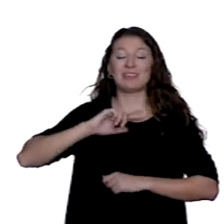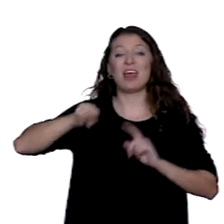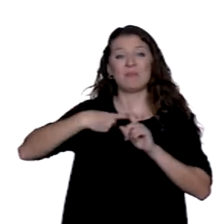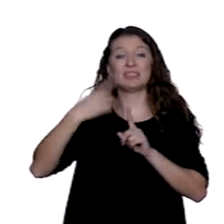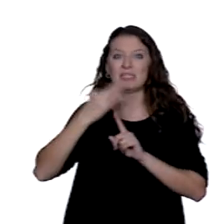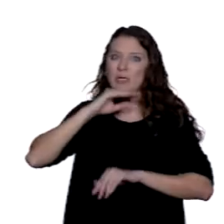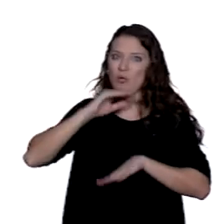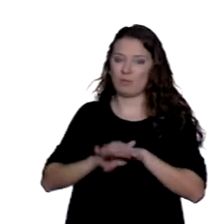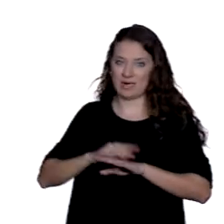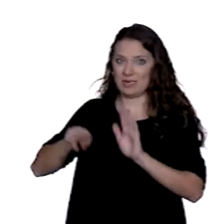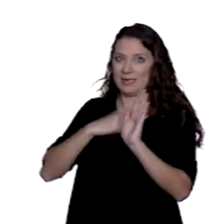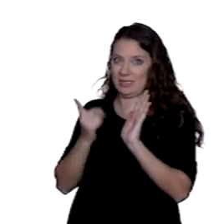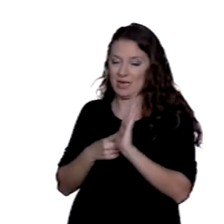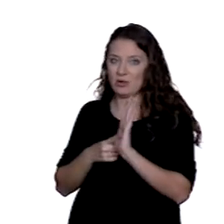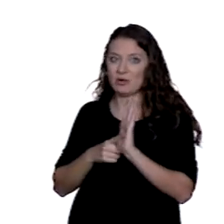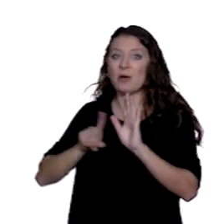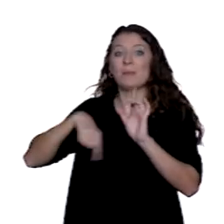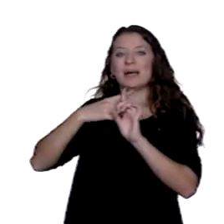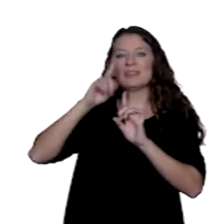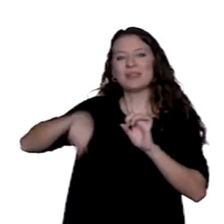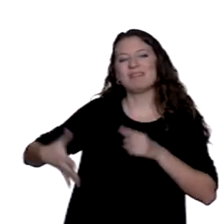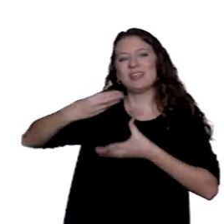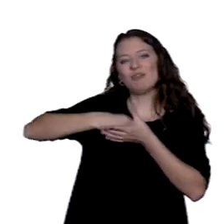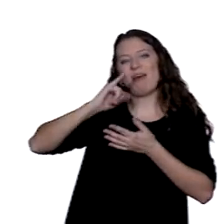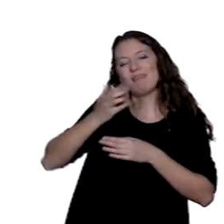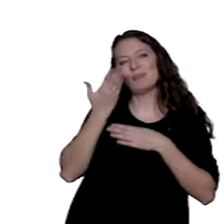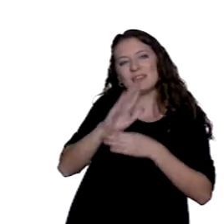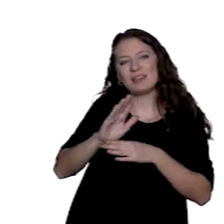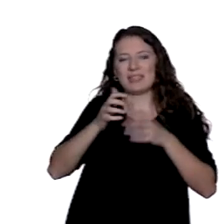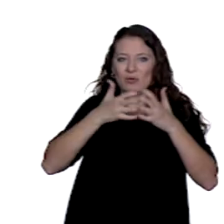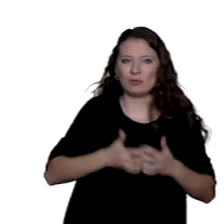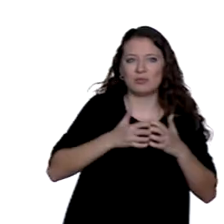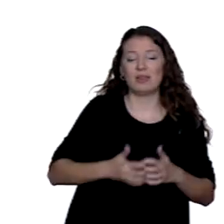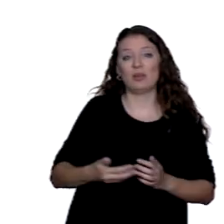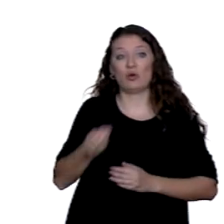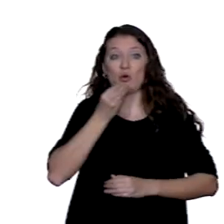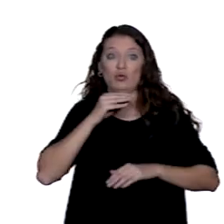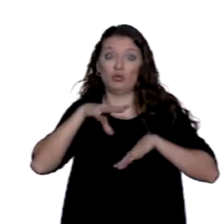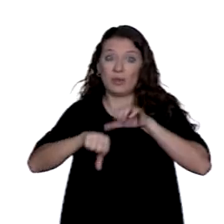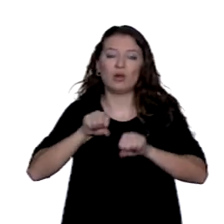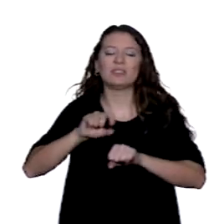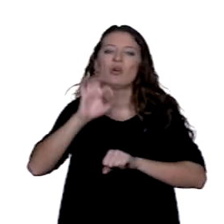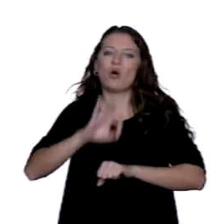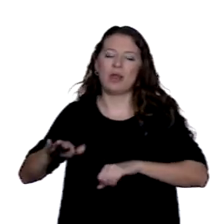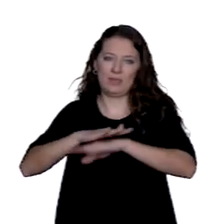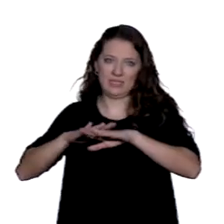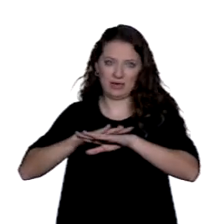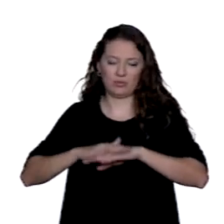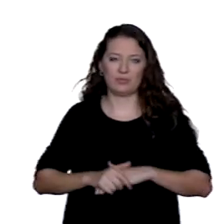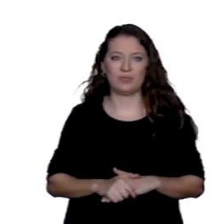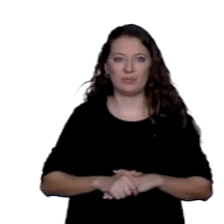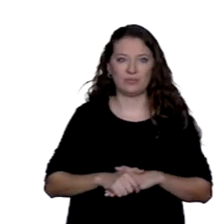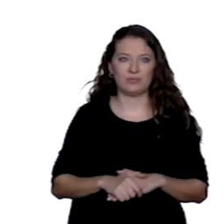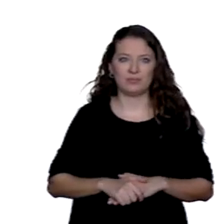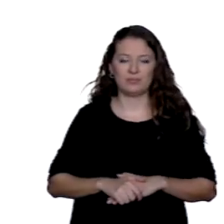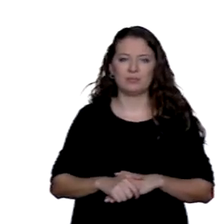y además integran a representantes de industria, consumidores y administración. Hay